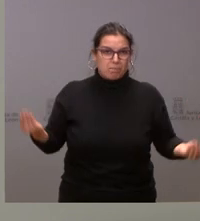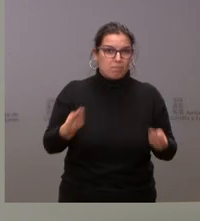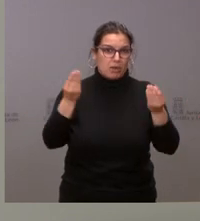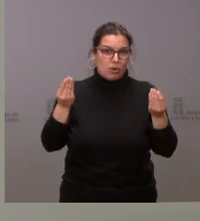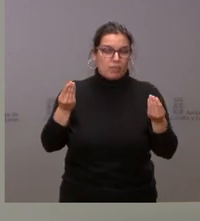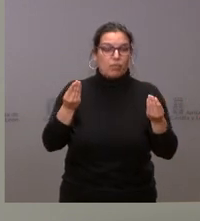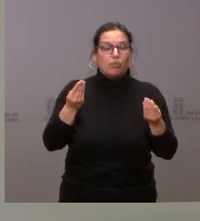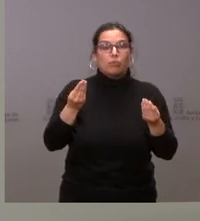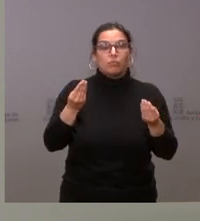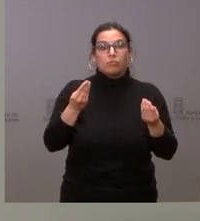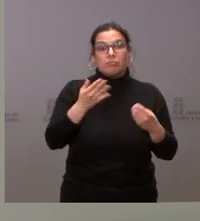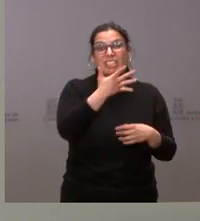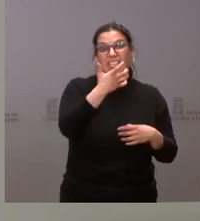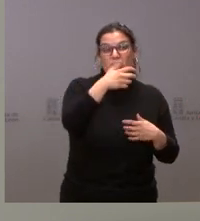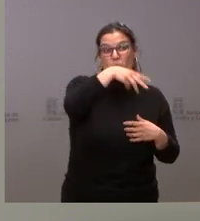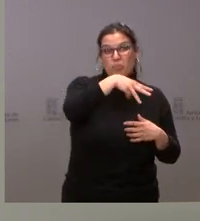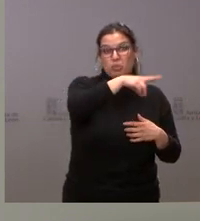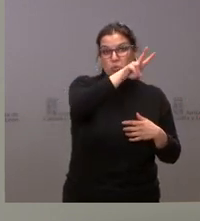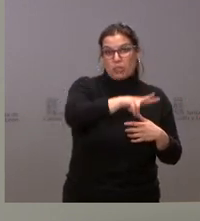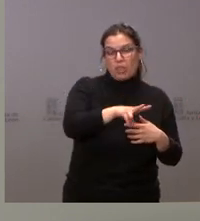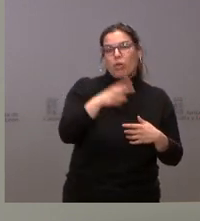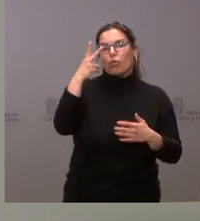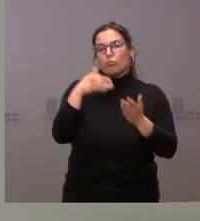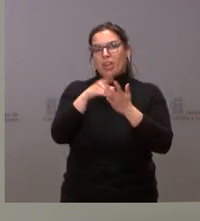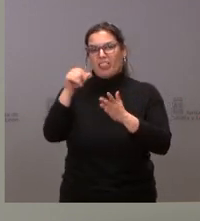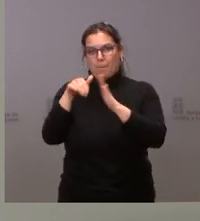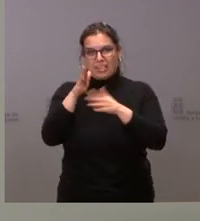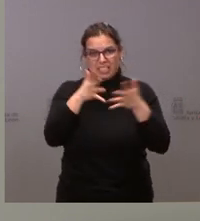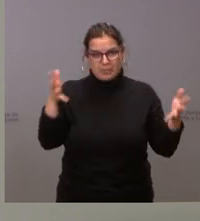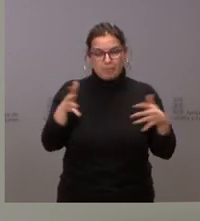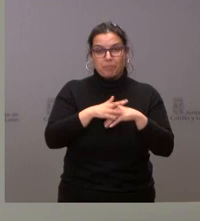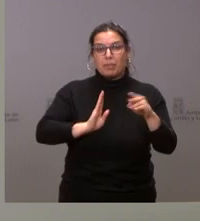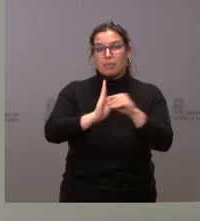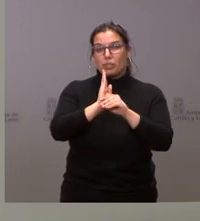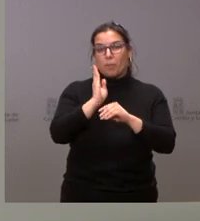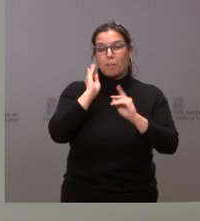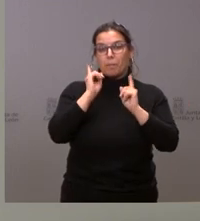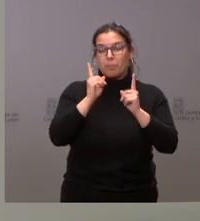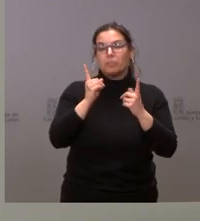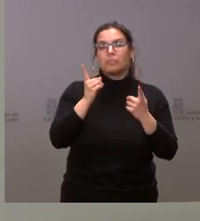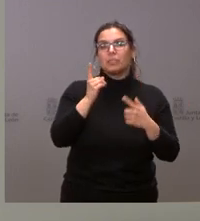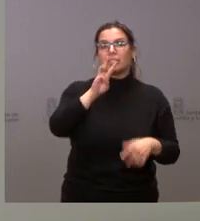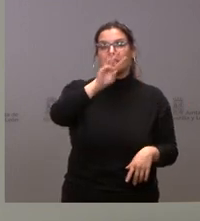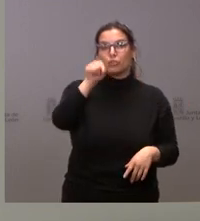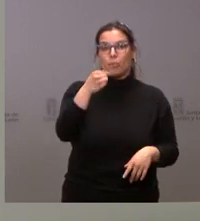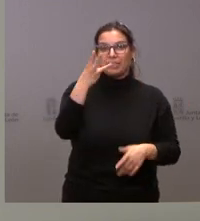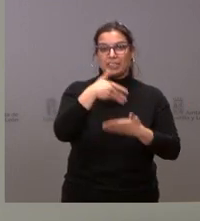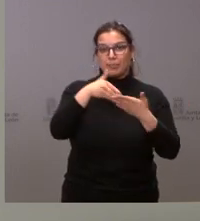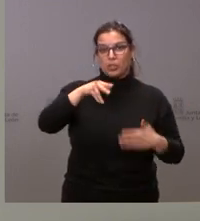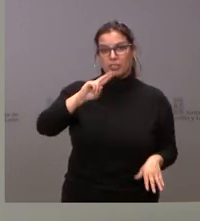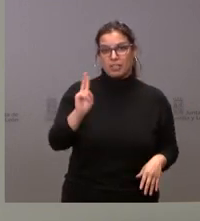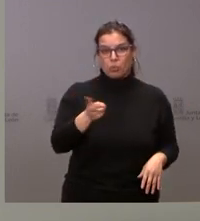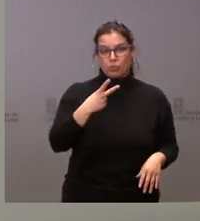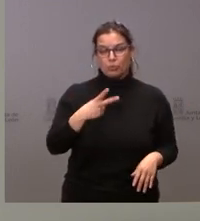pasar de casi 500 metros a más de 2.100 metros. La inversión prevista es de 3,3 millones de